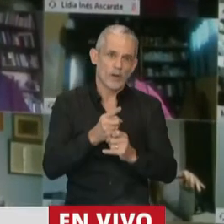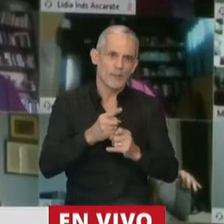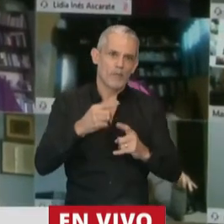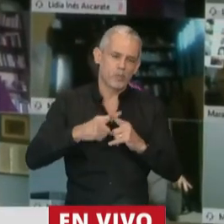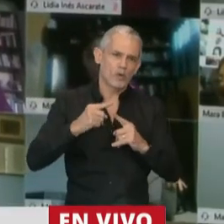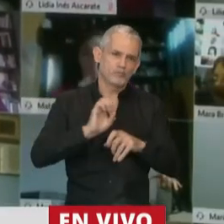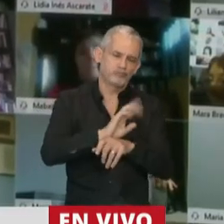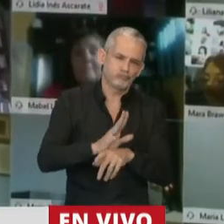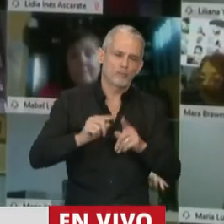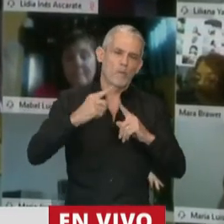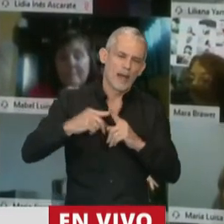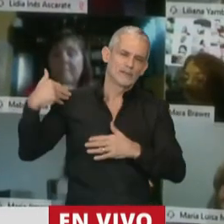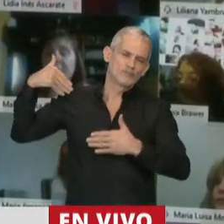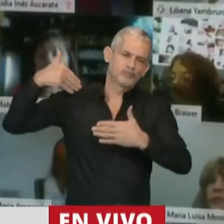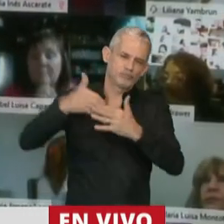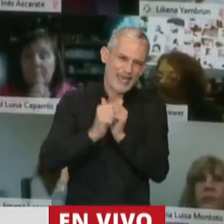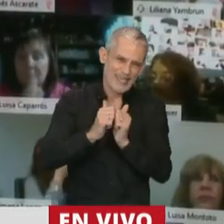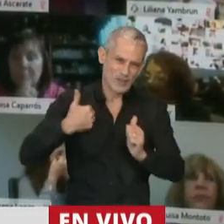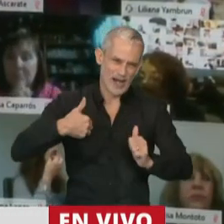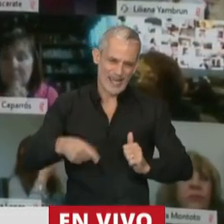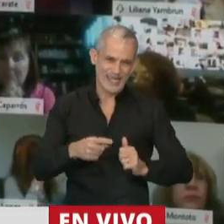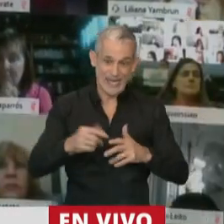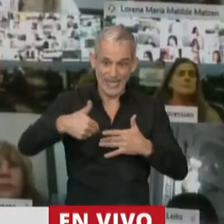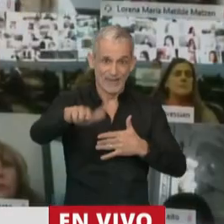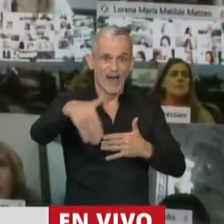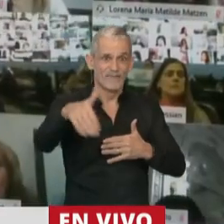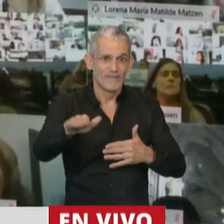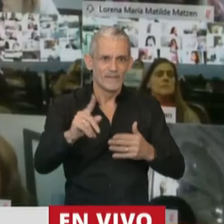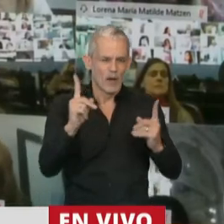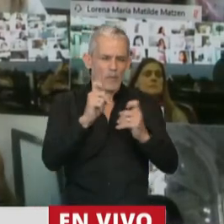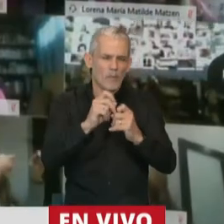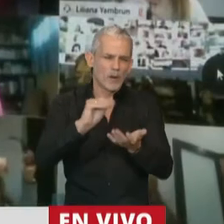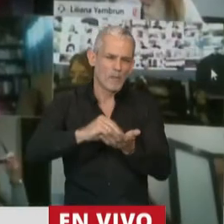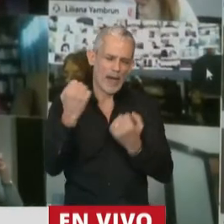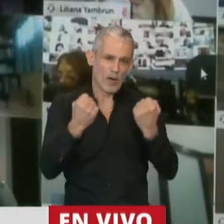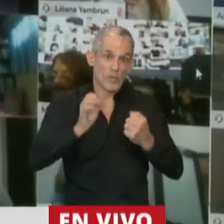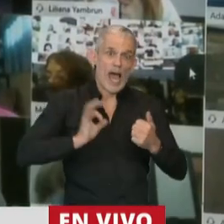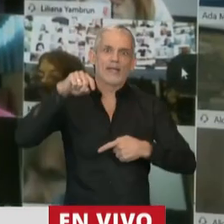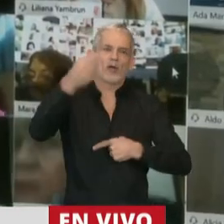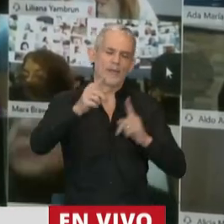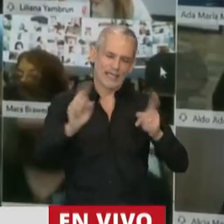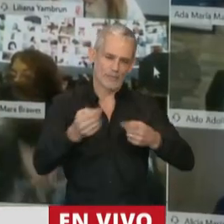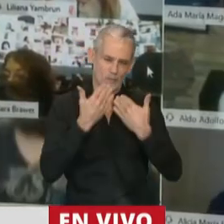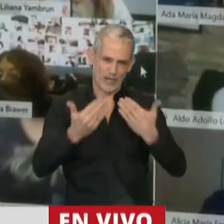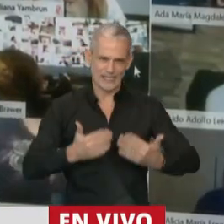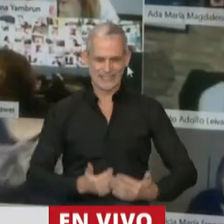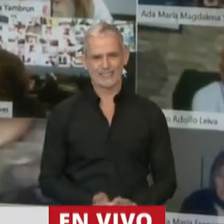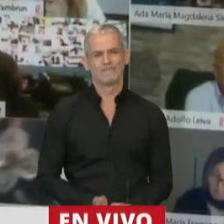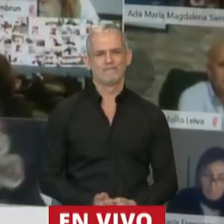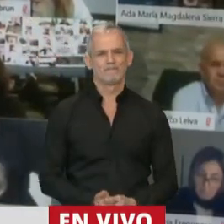la que se nos viene sin ninguna duda en los próximos meses y también seguramente el año próximo. Gracias, señor presidente.